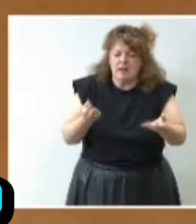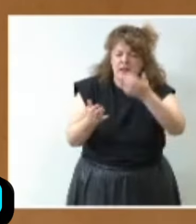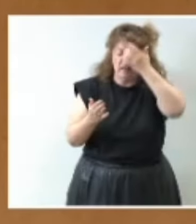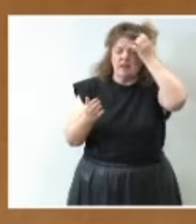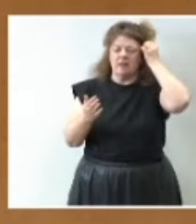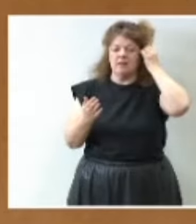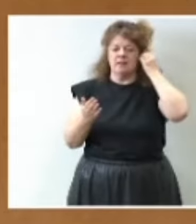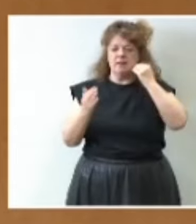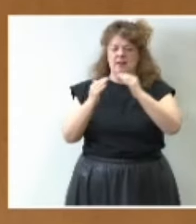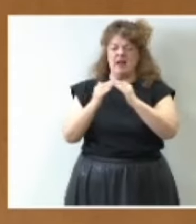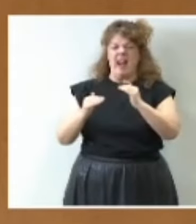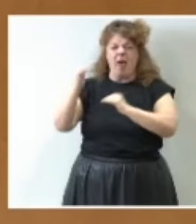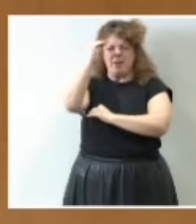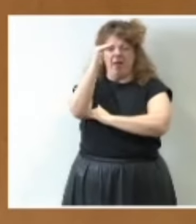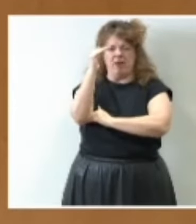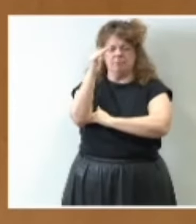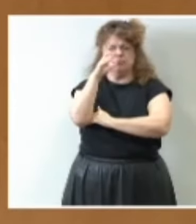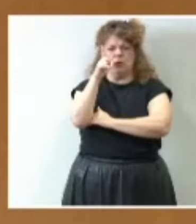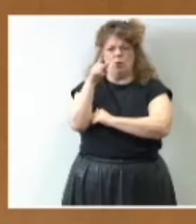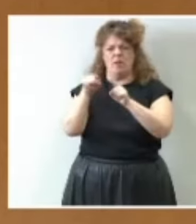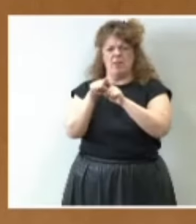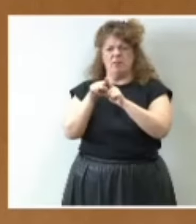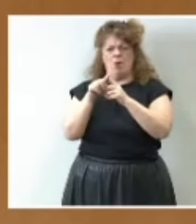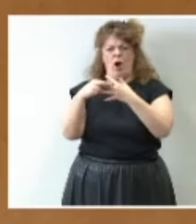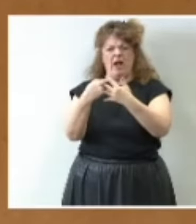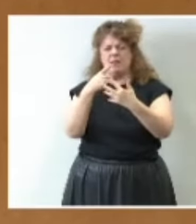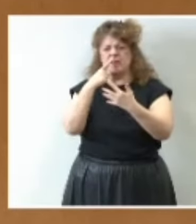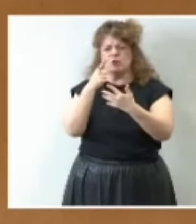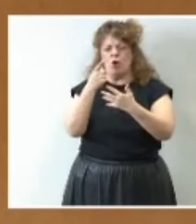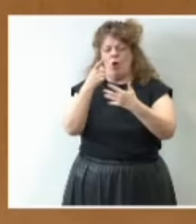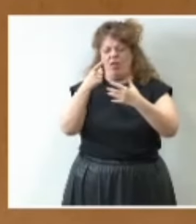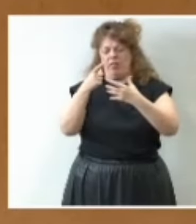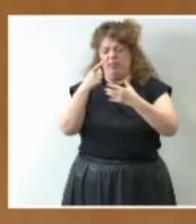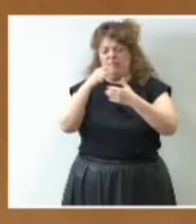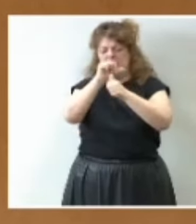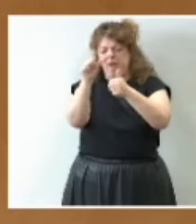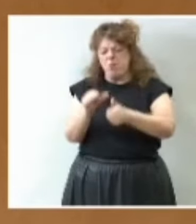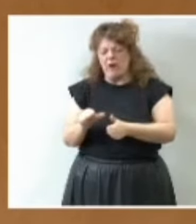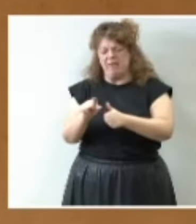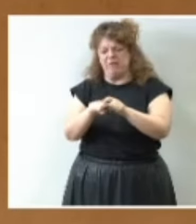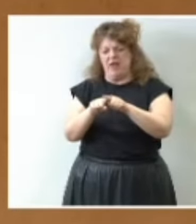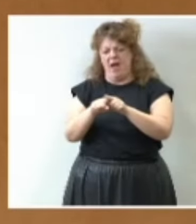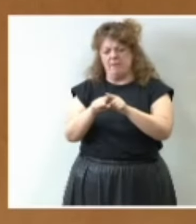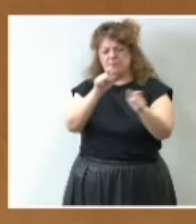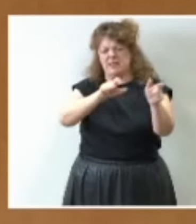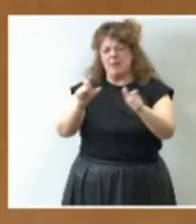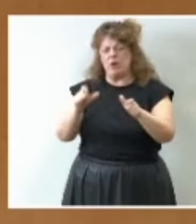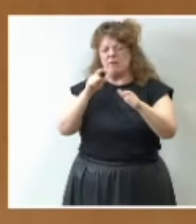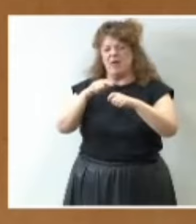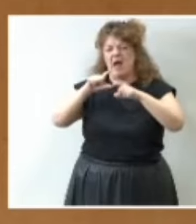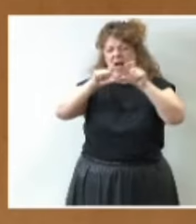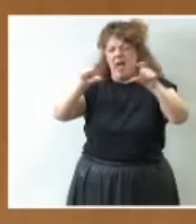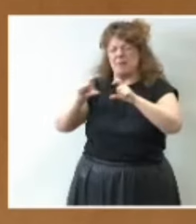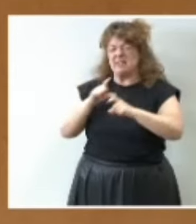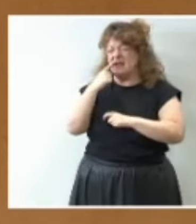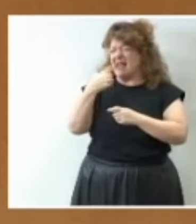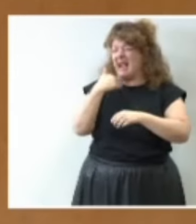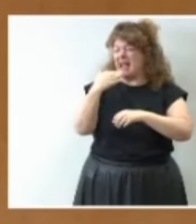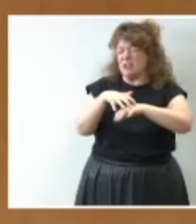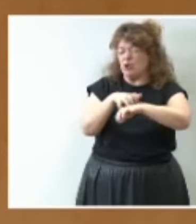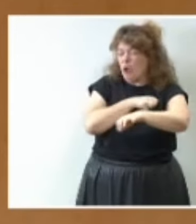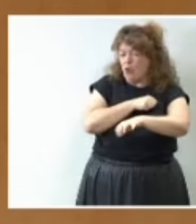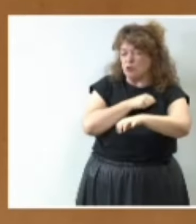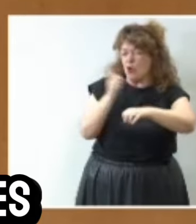capilaridad del plan de recuperación en la demografía empresarial ya que el 38% de los fondos resueltos han sido